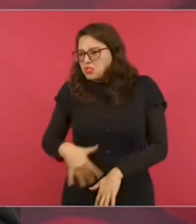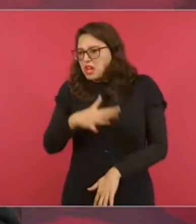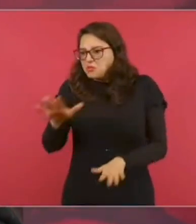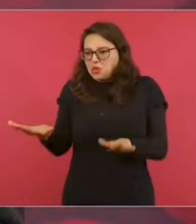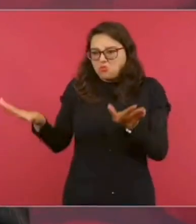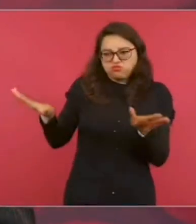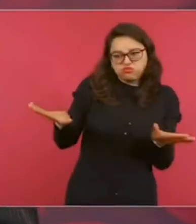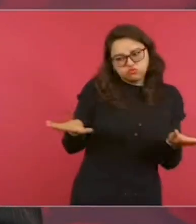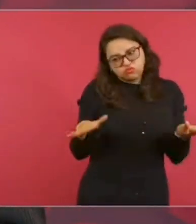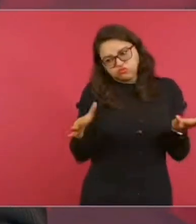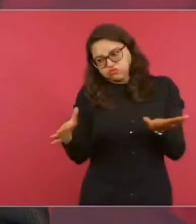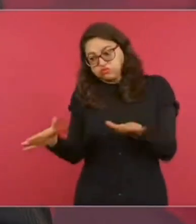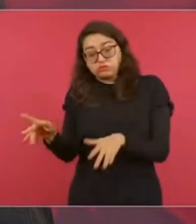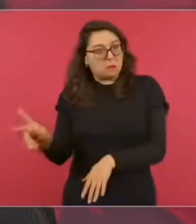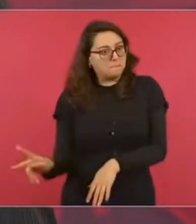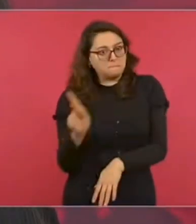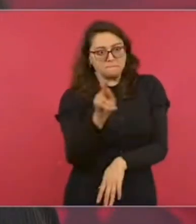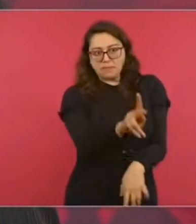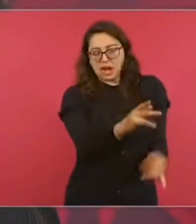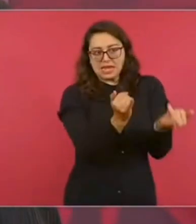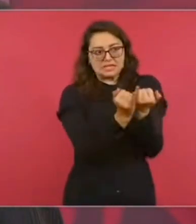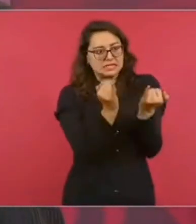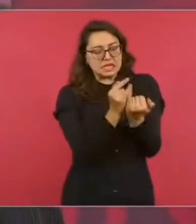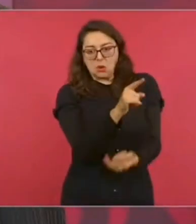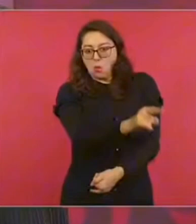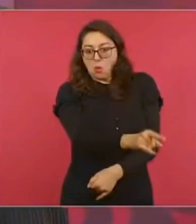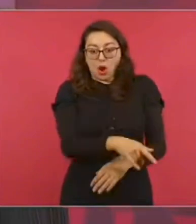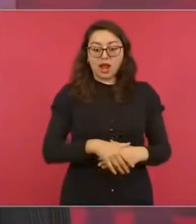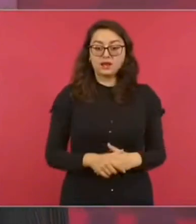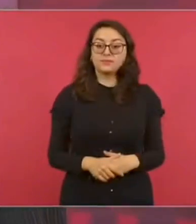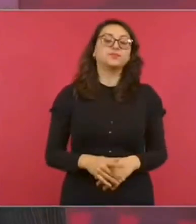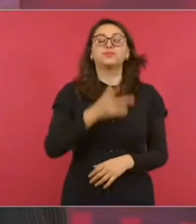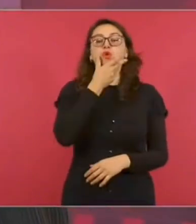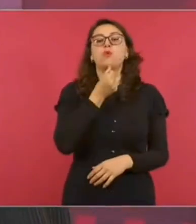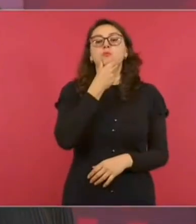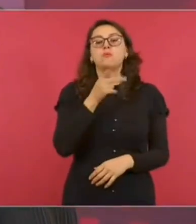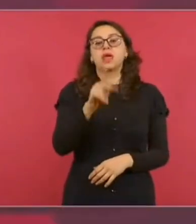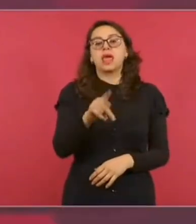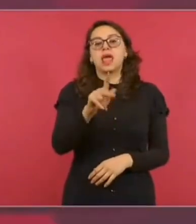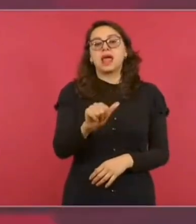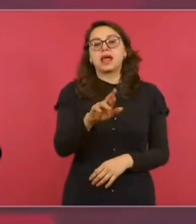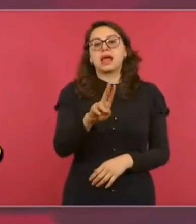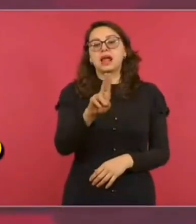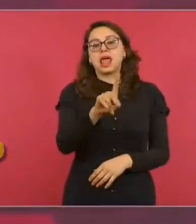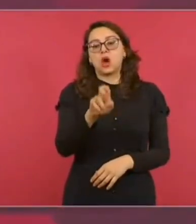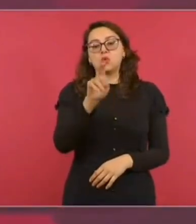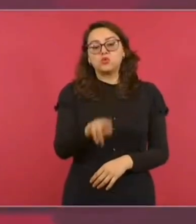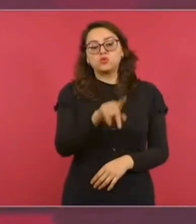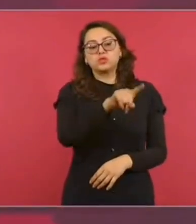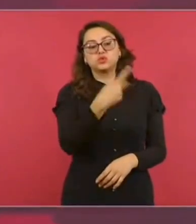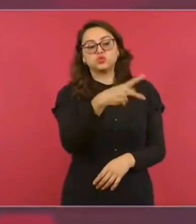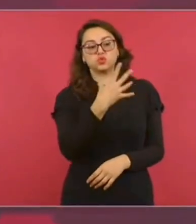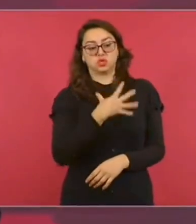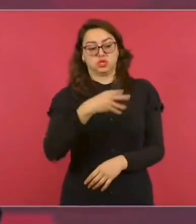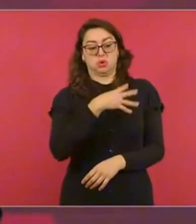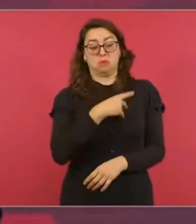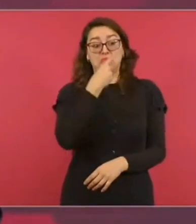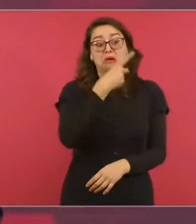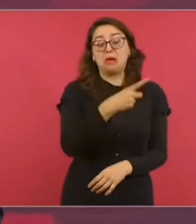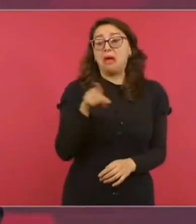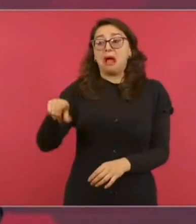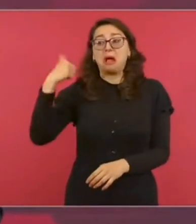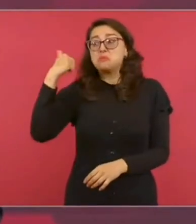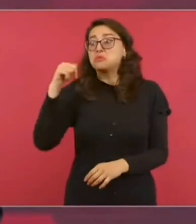El hijo de Krause, haciendo reportajes sobre el abandono de Acapulco.